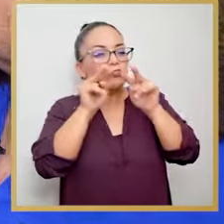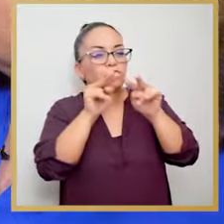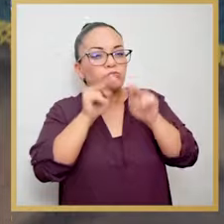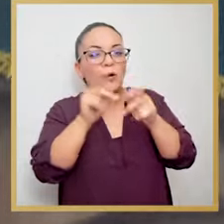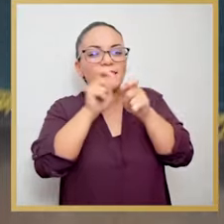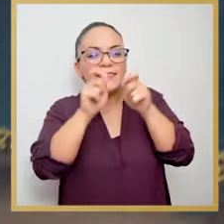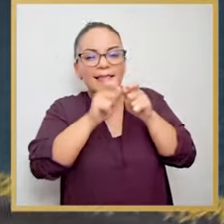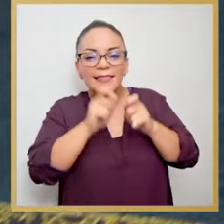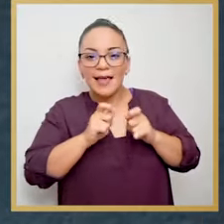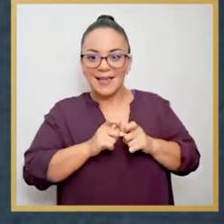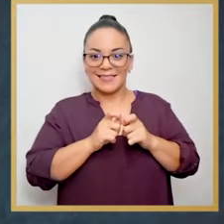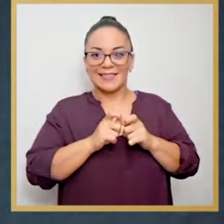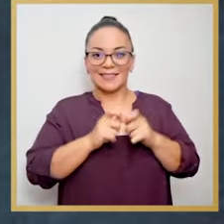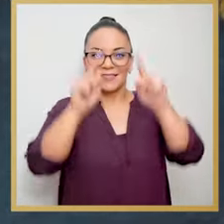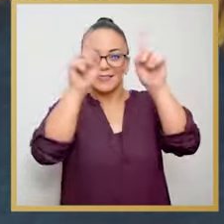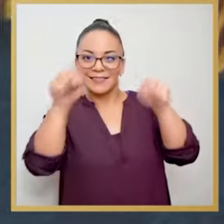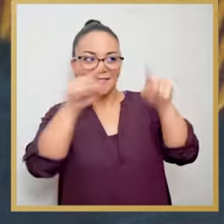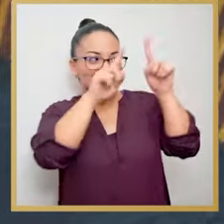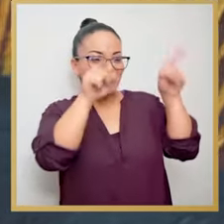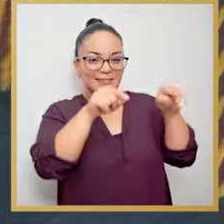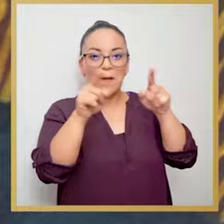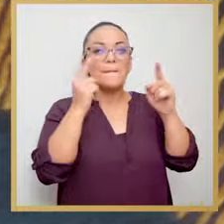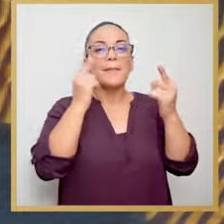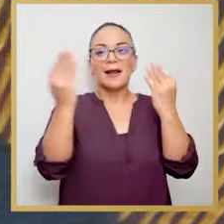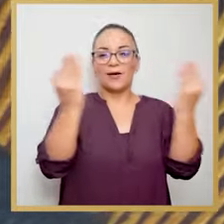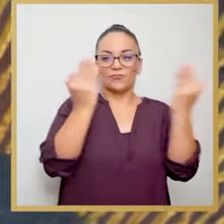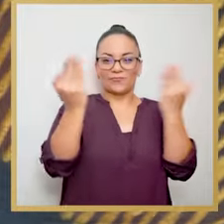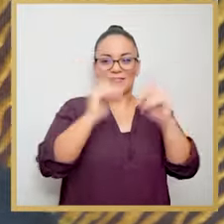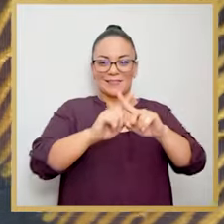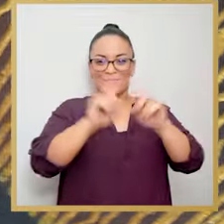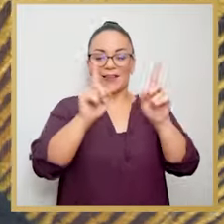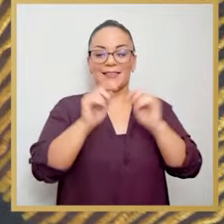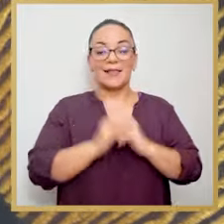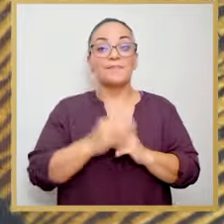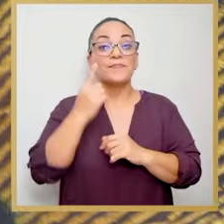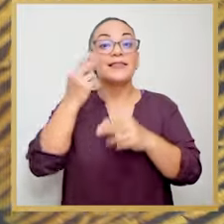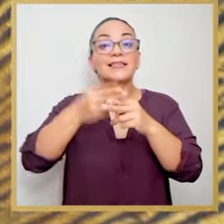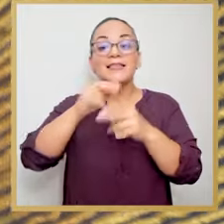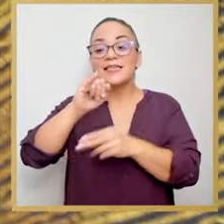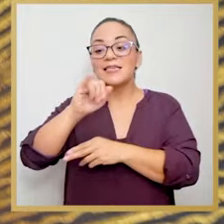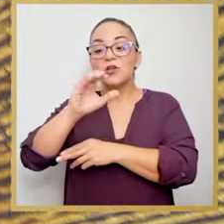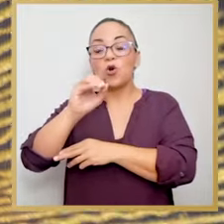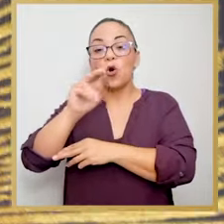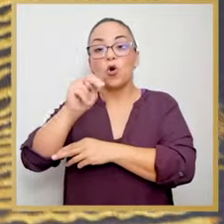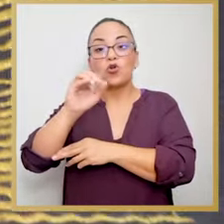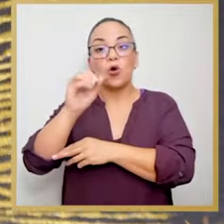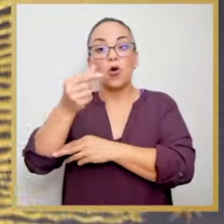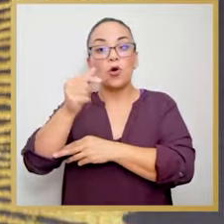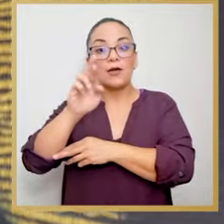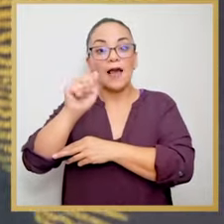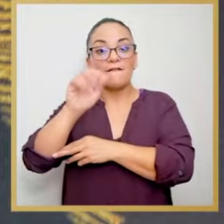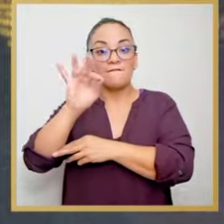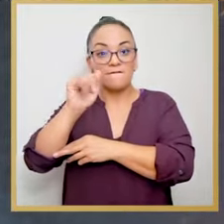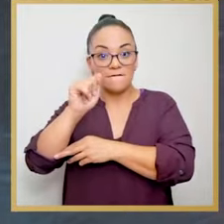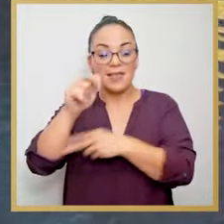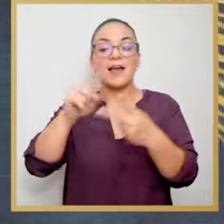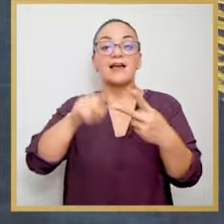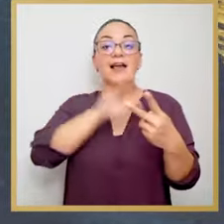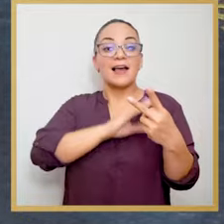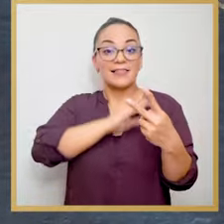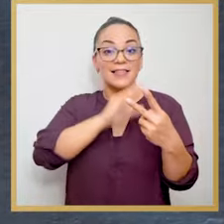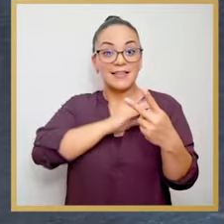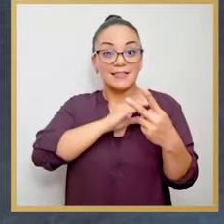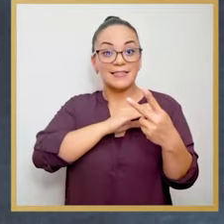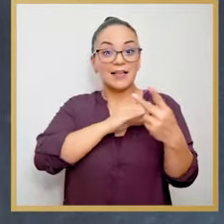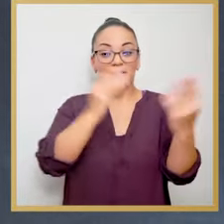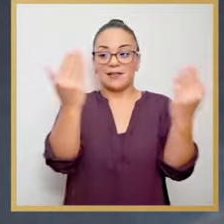por ejemplo. ¿Por qué? Porque a veces lo que se llama iconografía, digamos, y los atributos son los